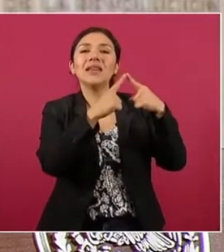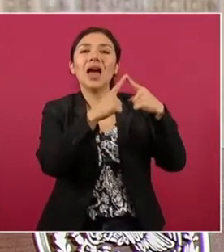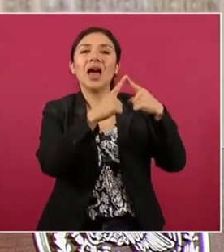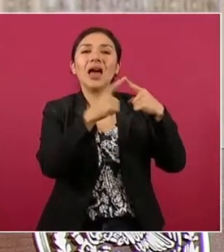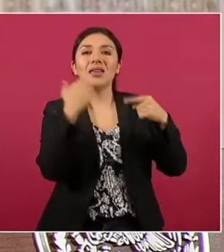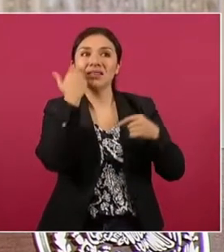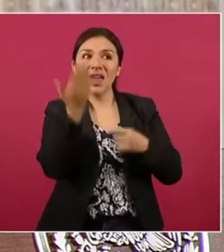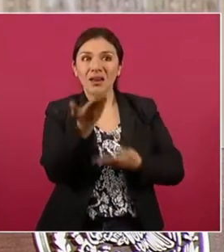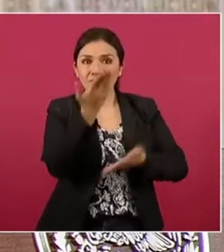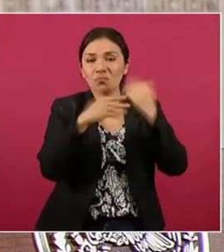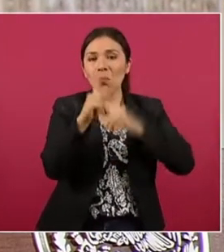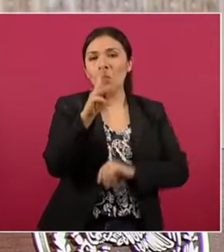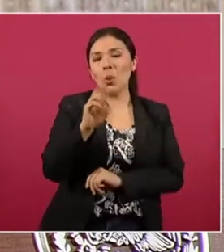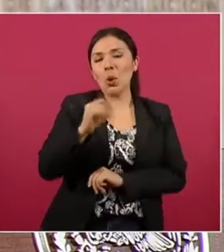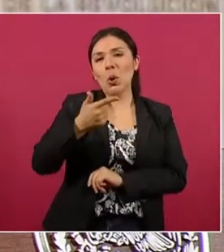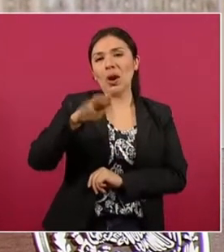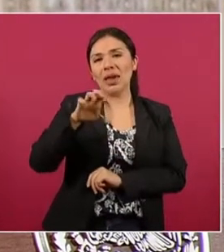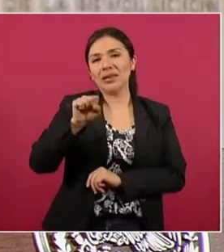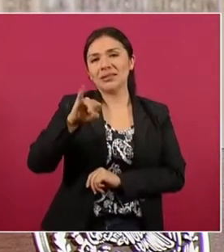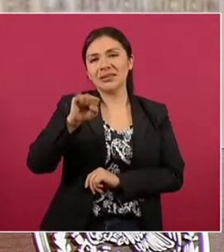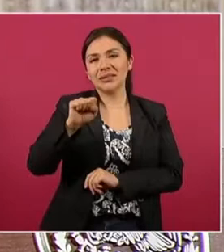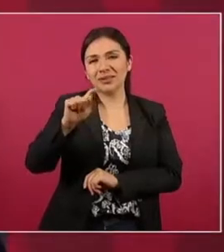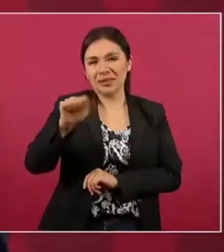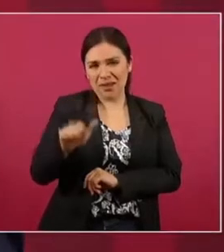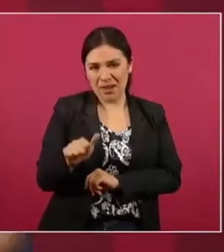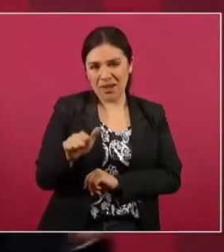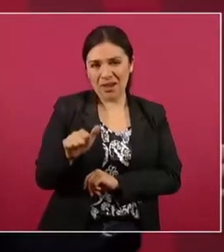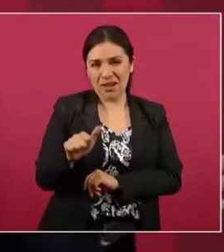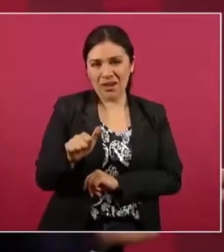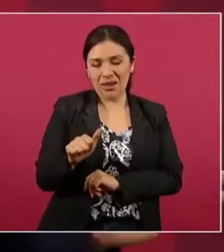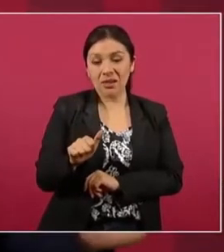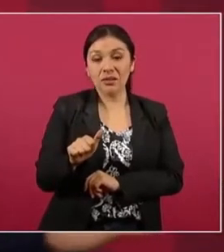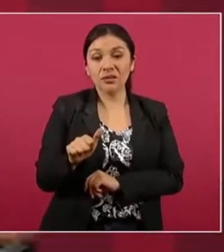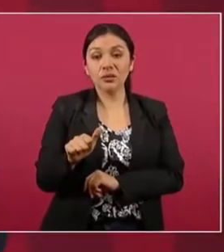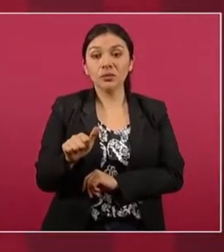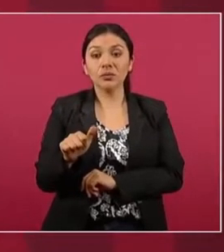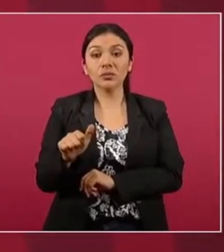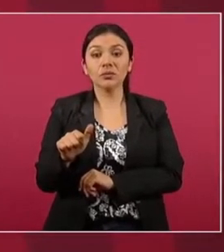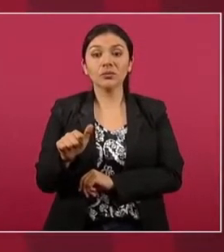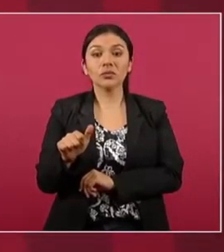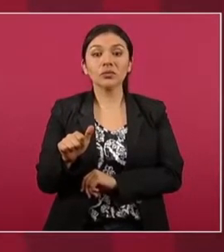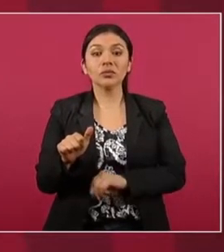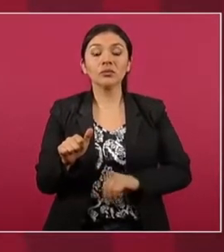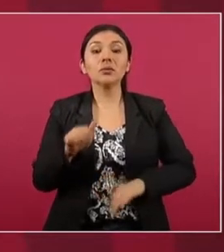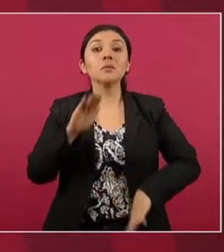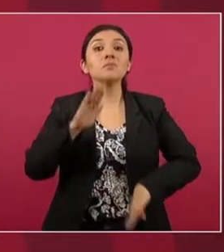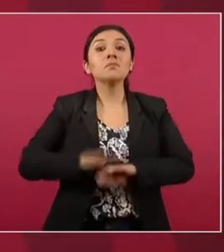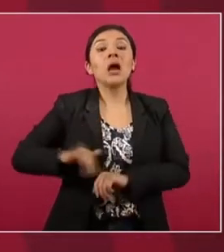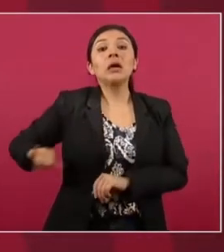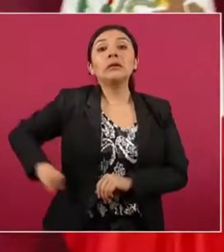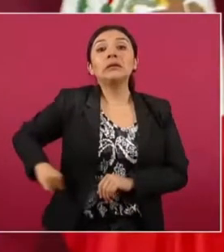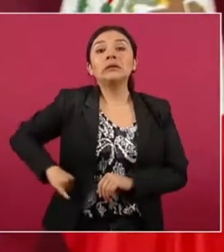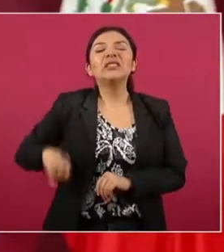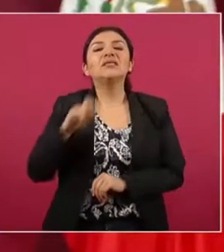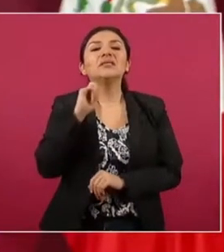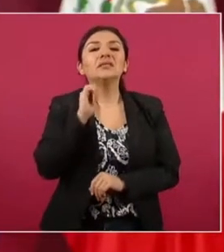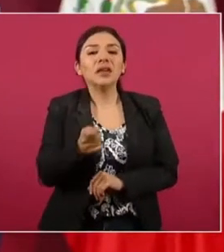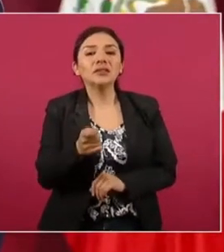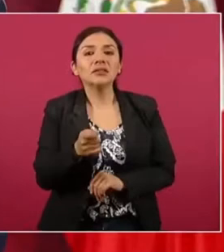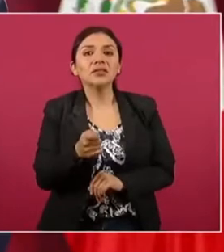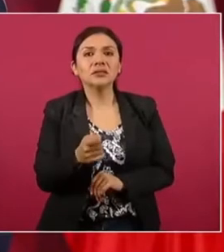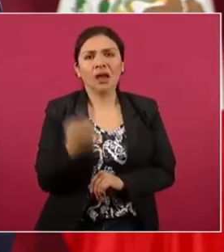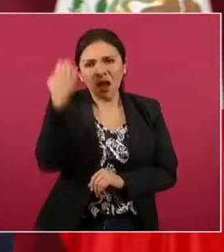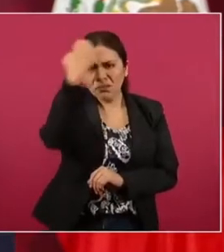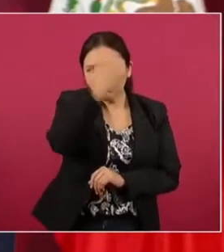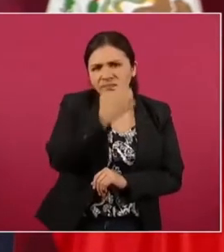que le interesaba el